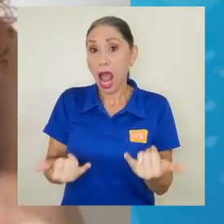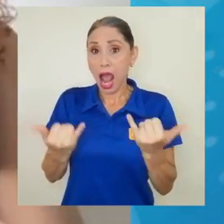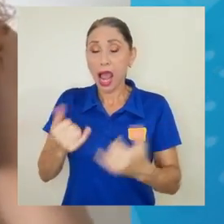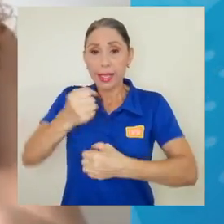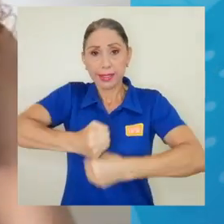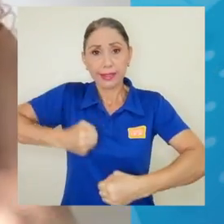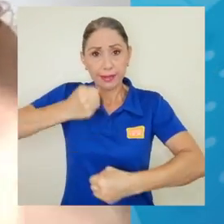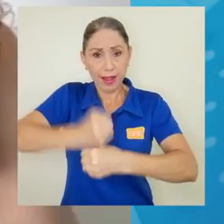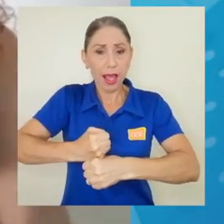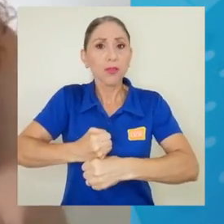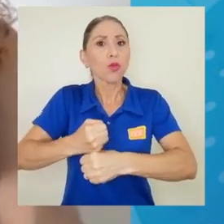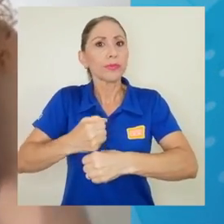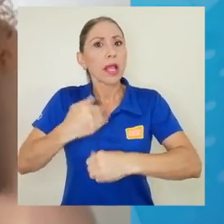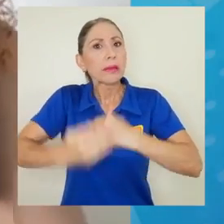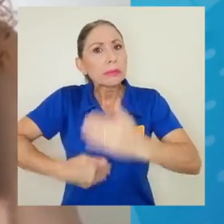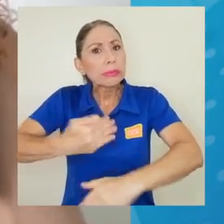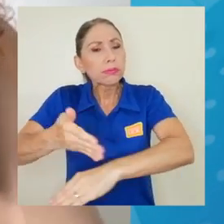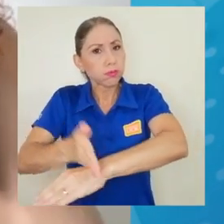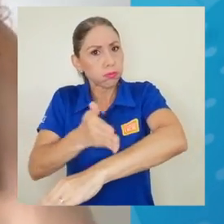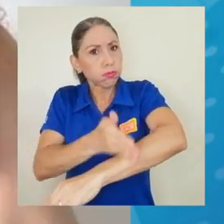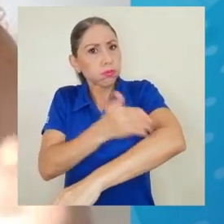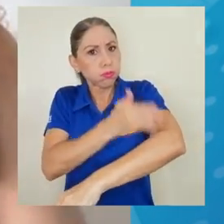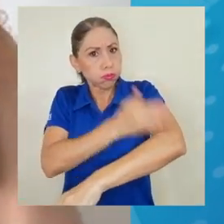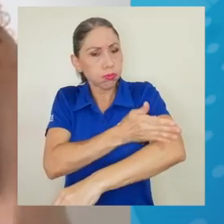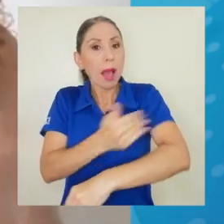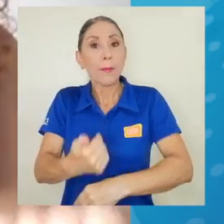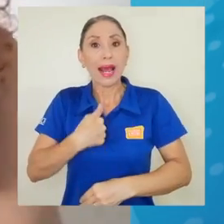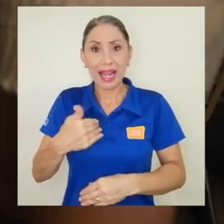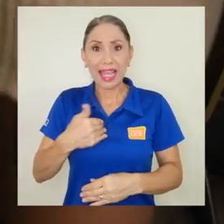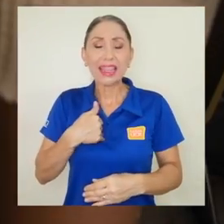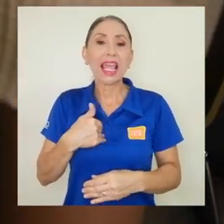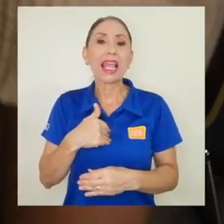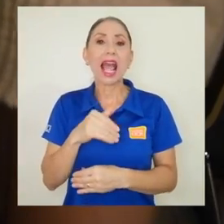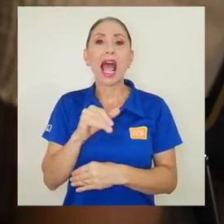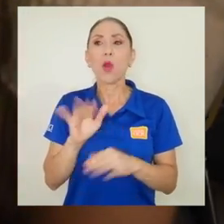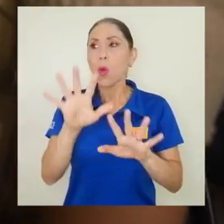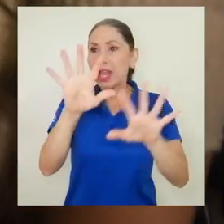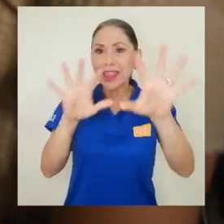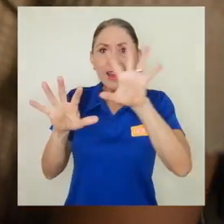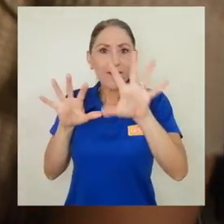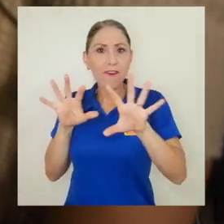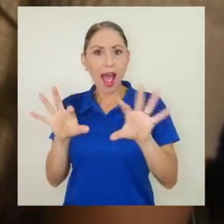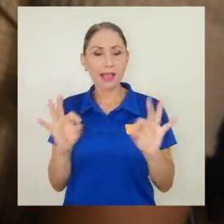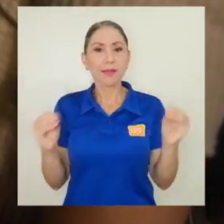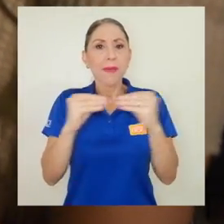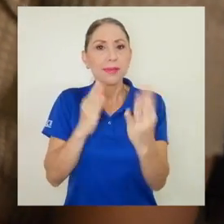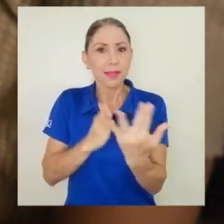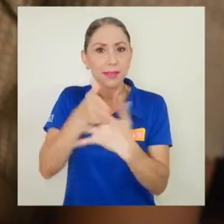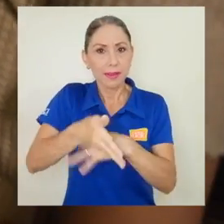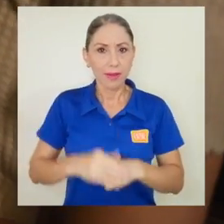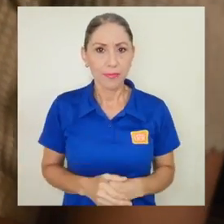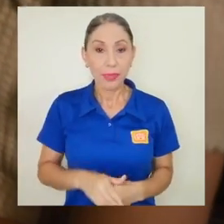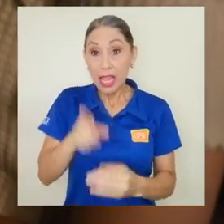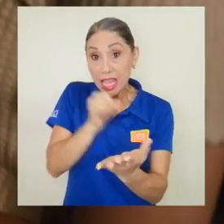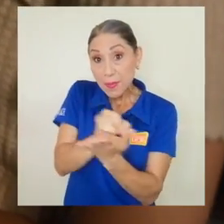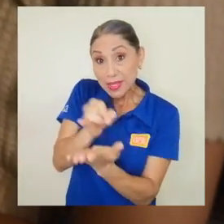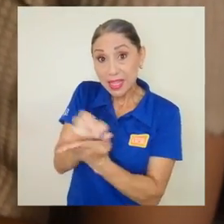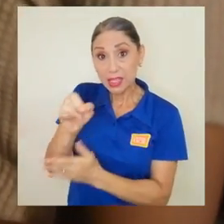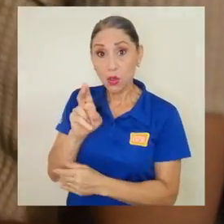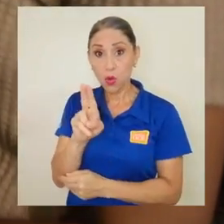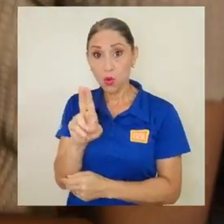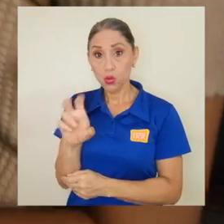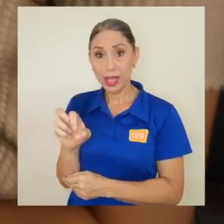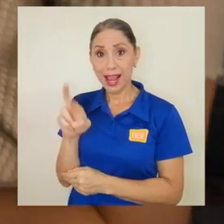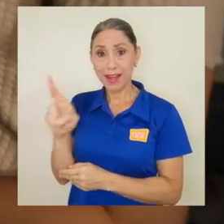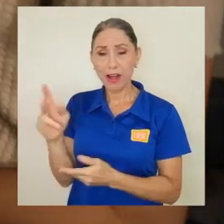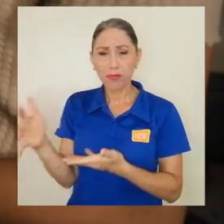trabajando en mejorarlo para que tenga una interfaz gráfica mucho más accesible. Esta investigación de